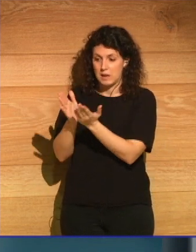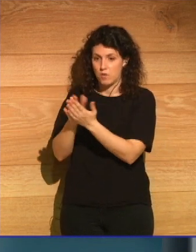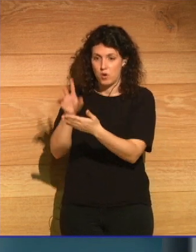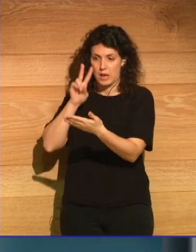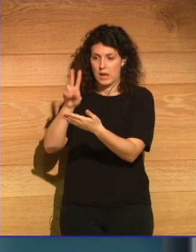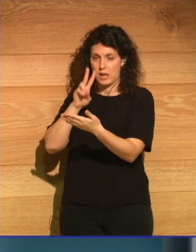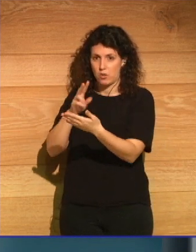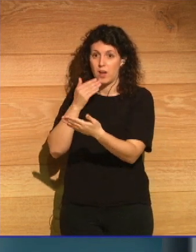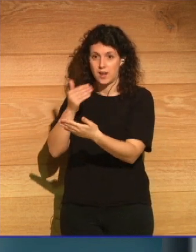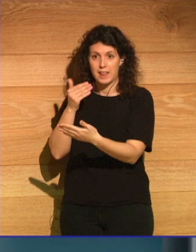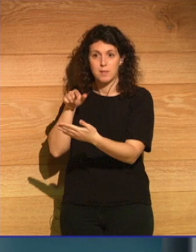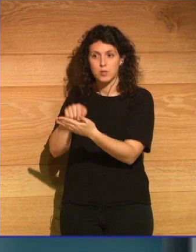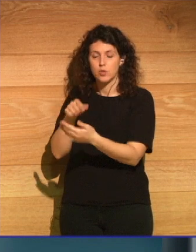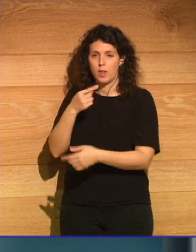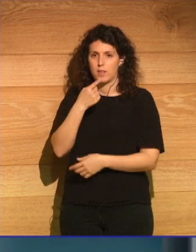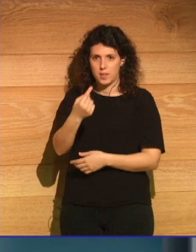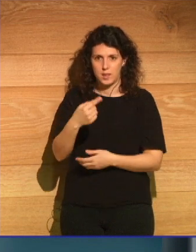agradecimientos, y cito.